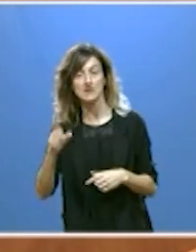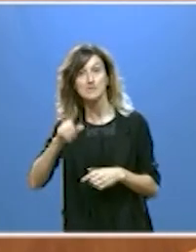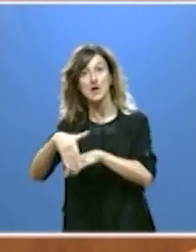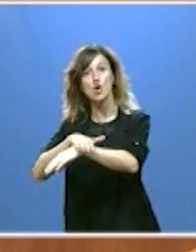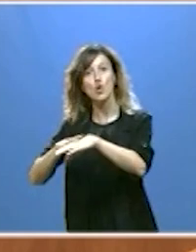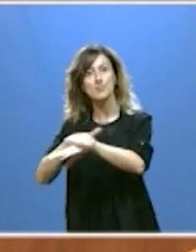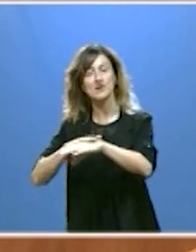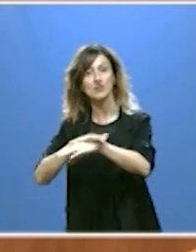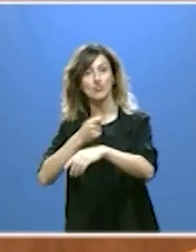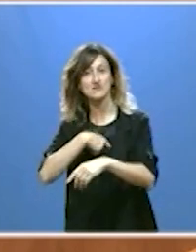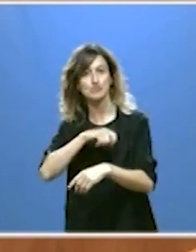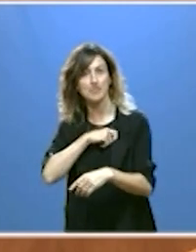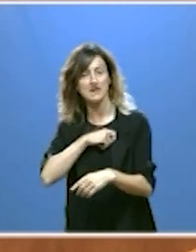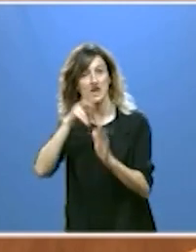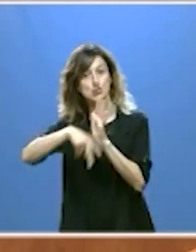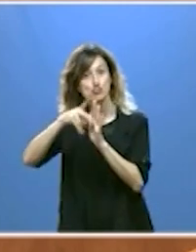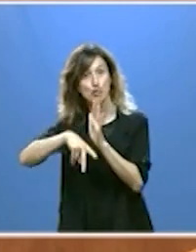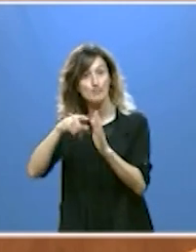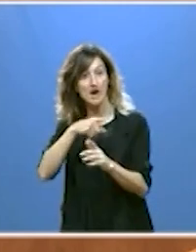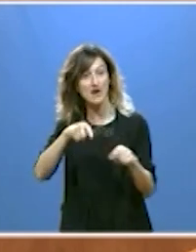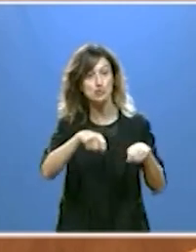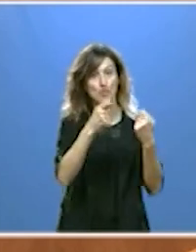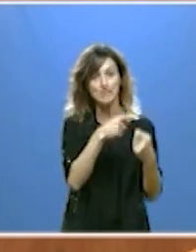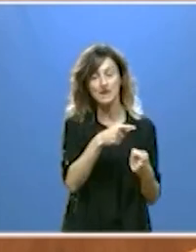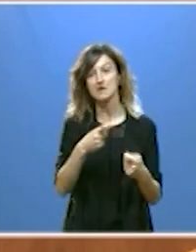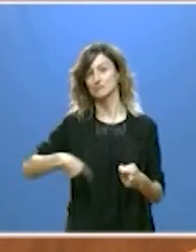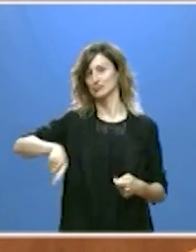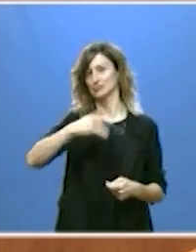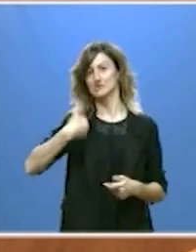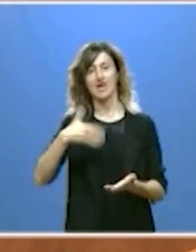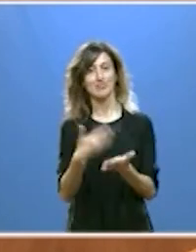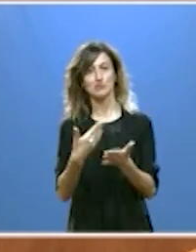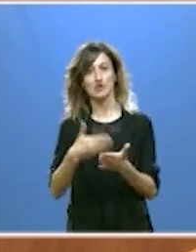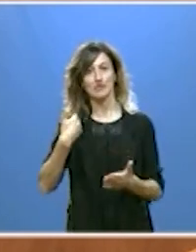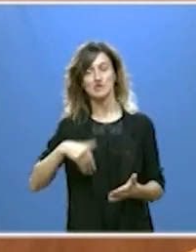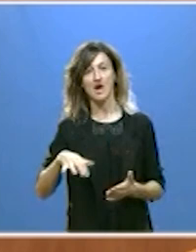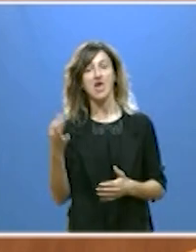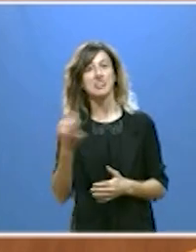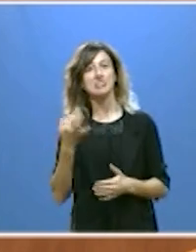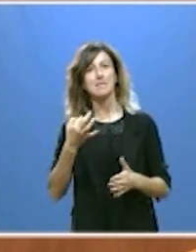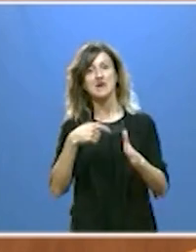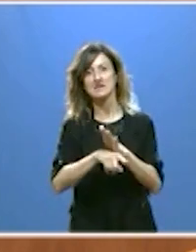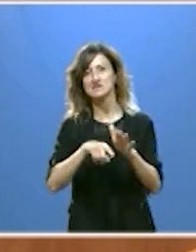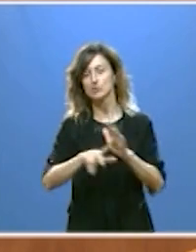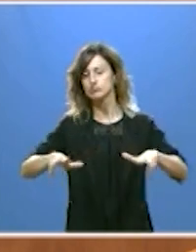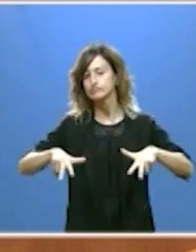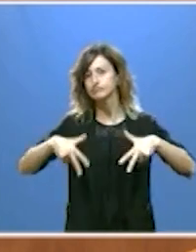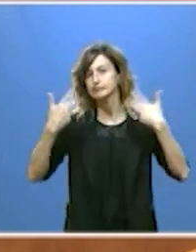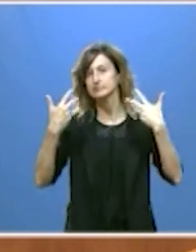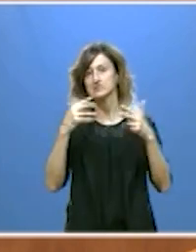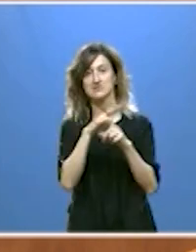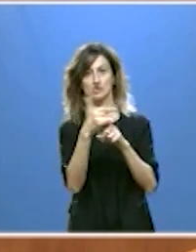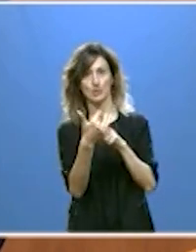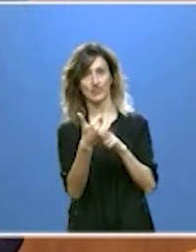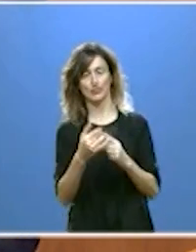de España rompió con su norma lo hemos demostrado y deben dejarnos gestionar esta situación